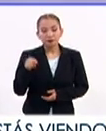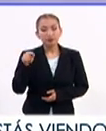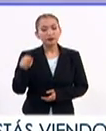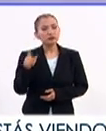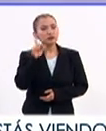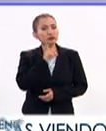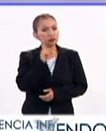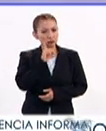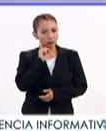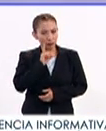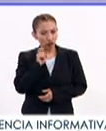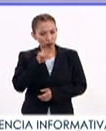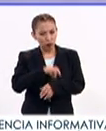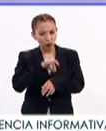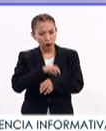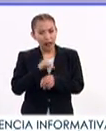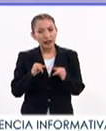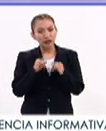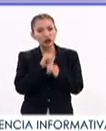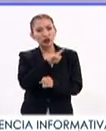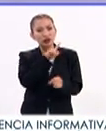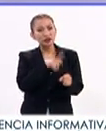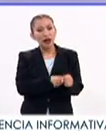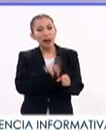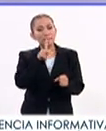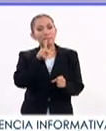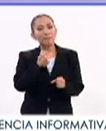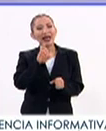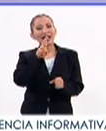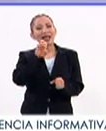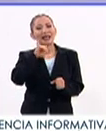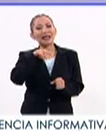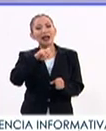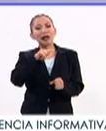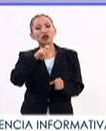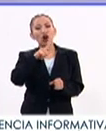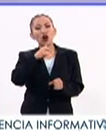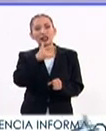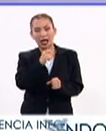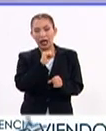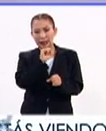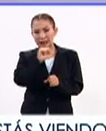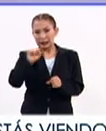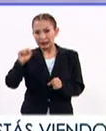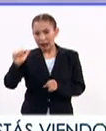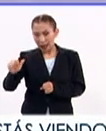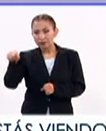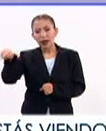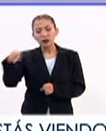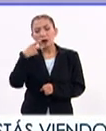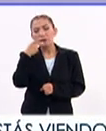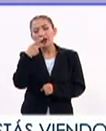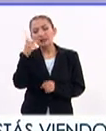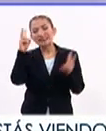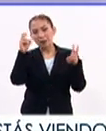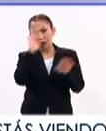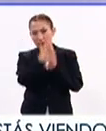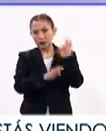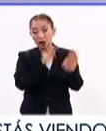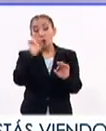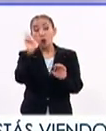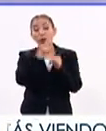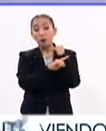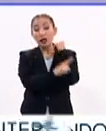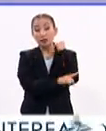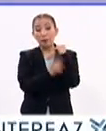forma parte del Instituto Nacional de Perinatología de la Secretaría de Salud y vamos a hablar precisamente del tratamiento durante el